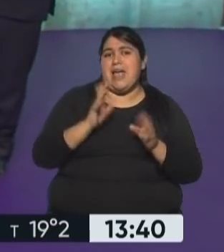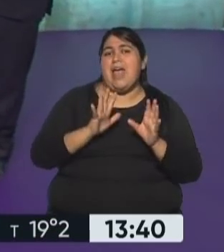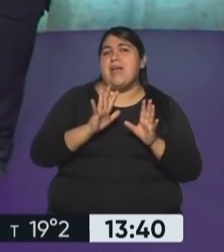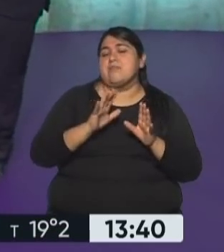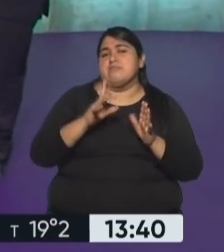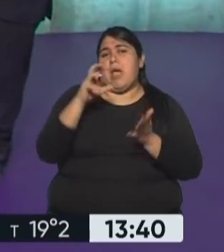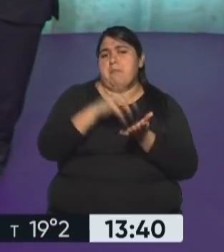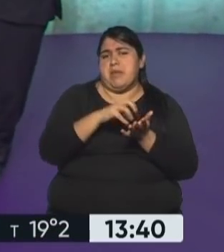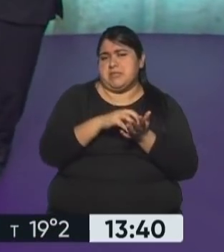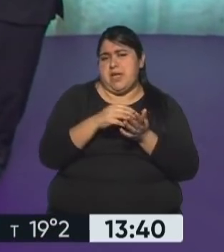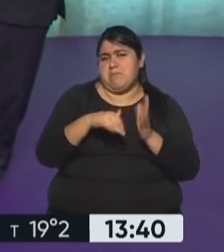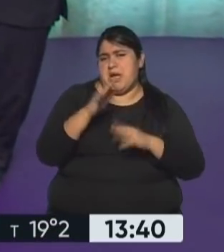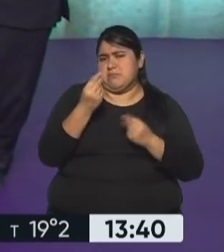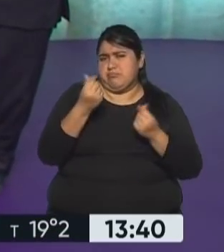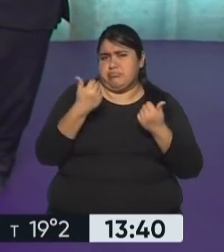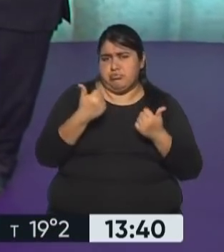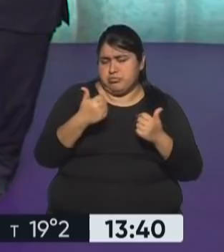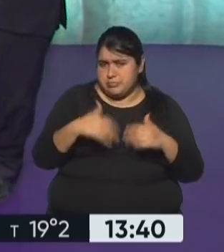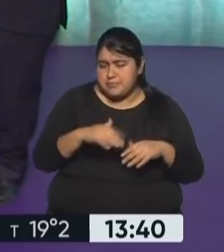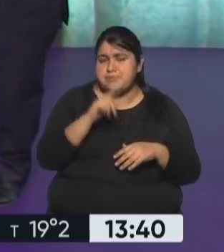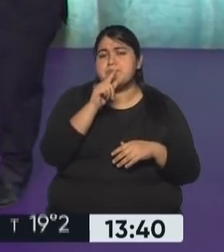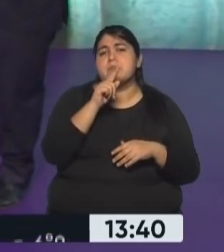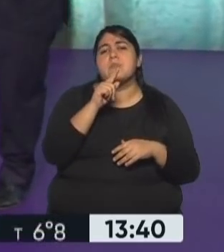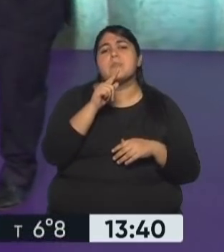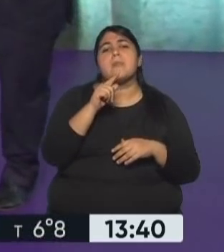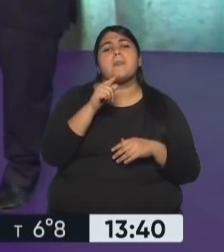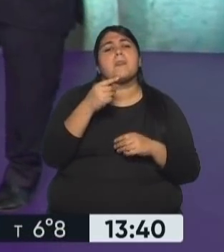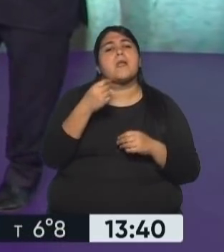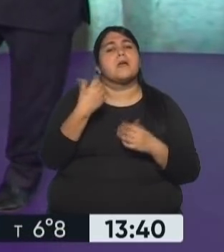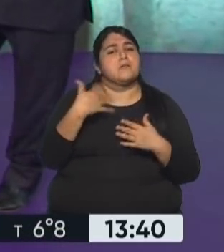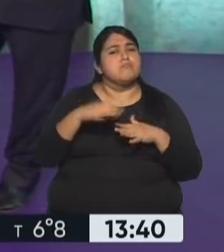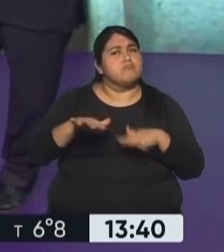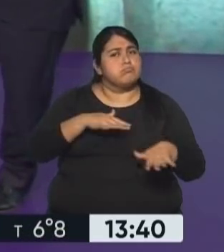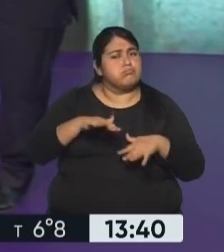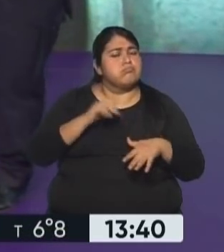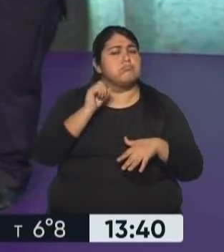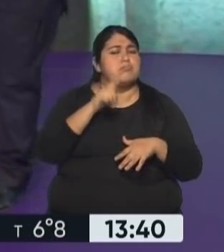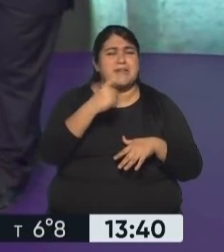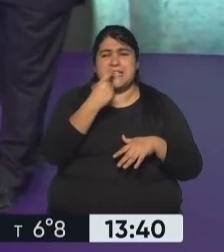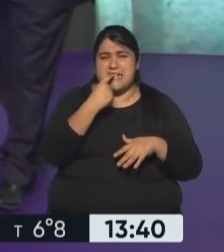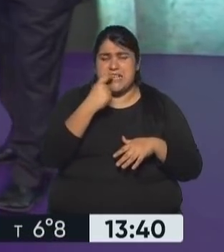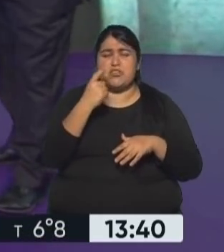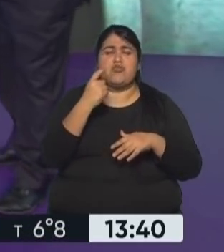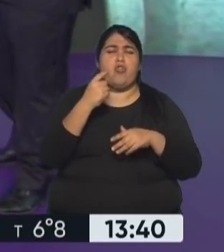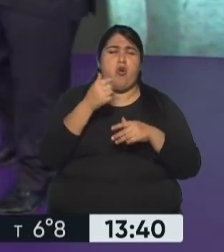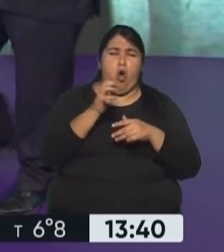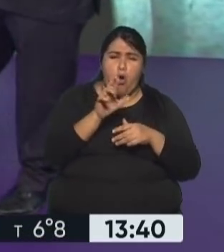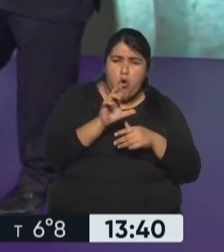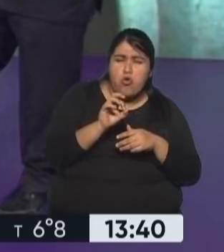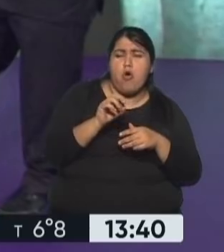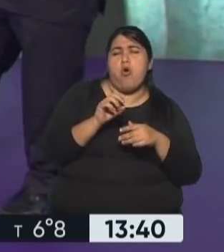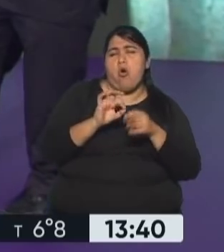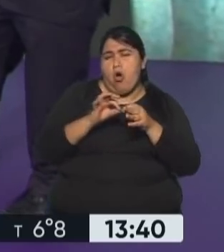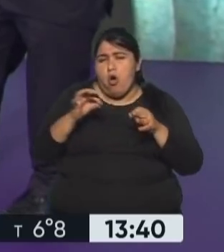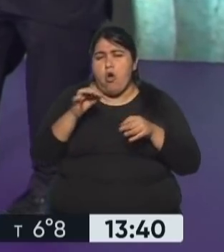del mundo. Tiene importantes explotaciones dentro de lo que es hierro, cobre, oro en Perú.